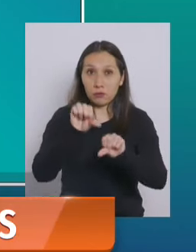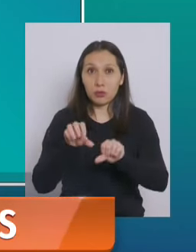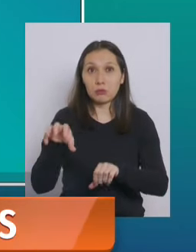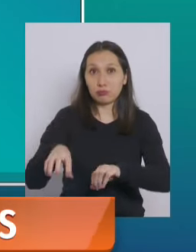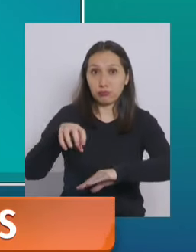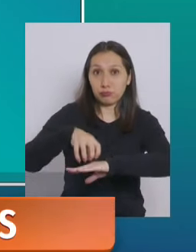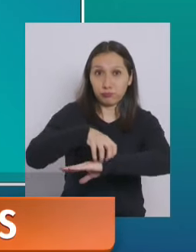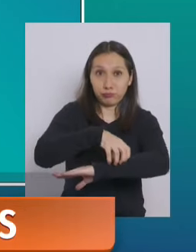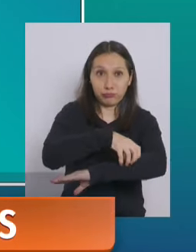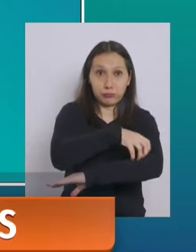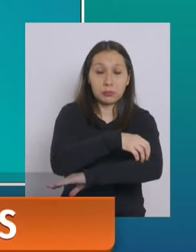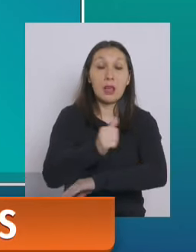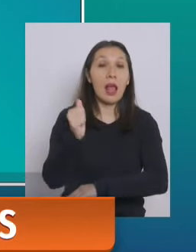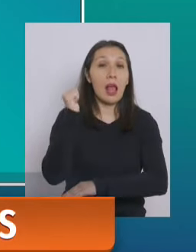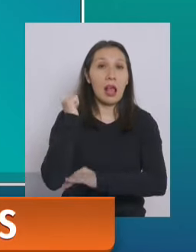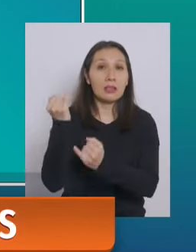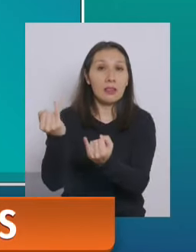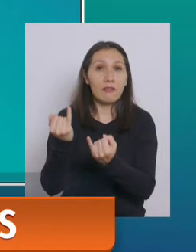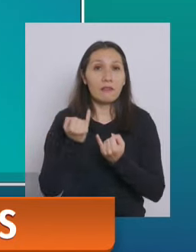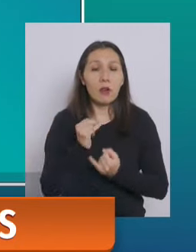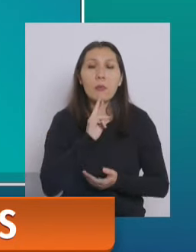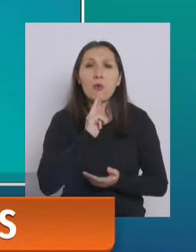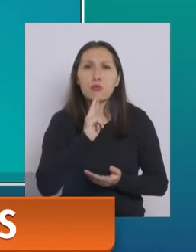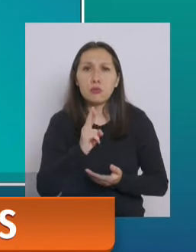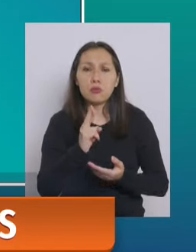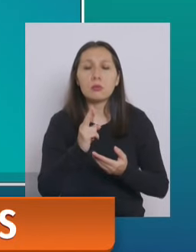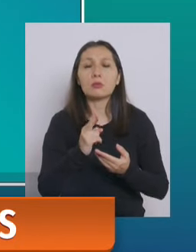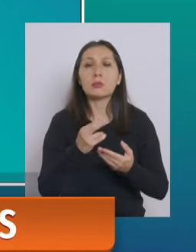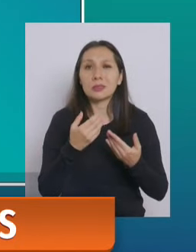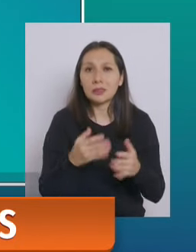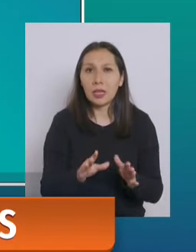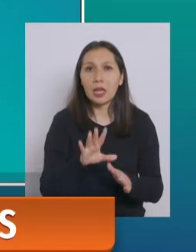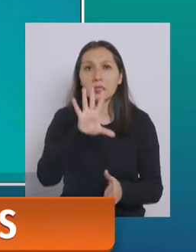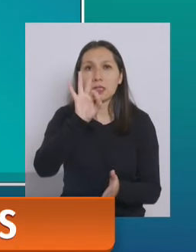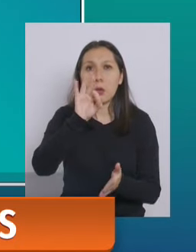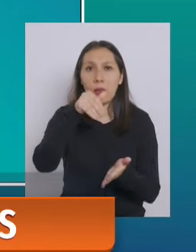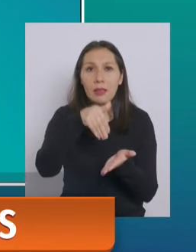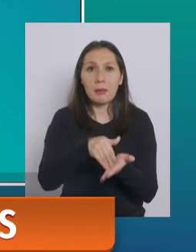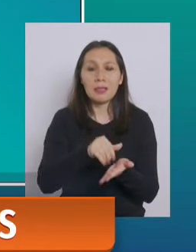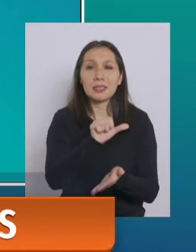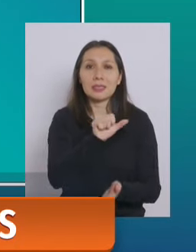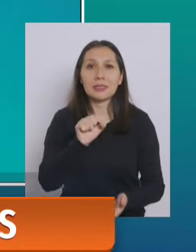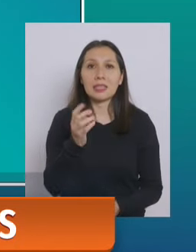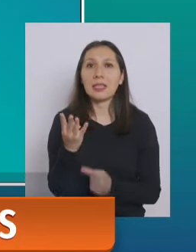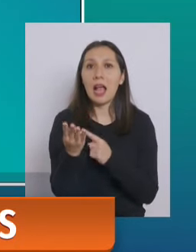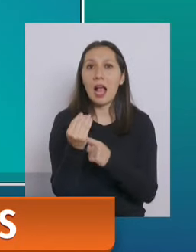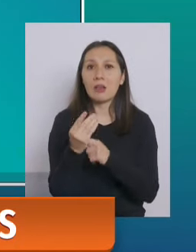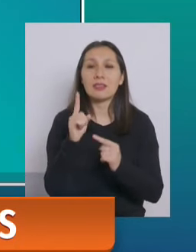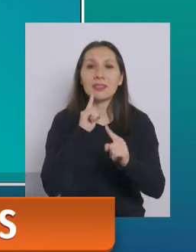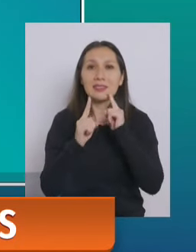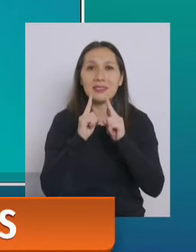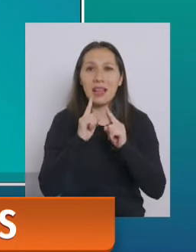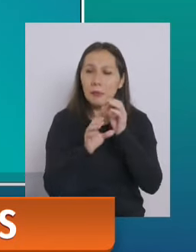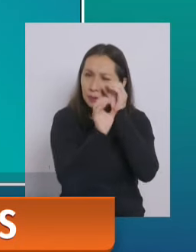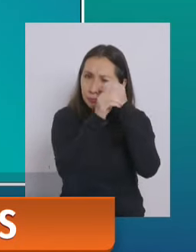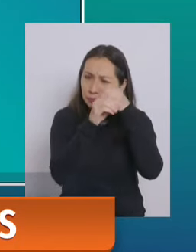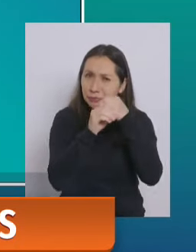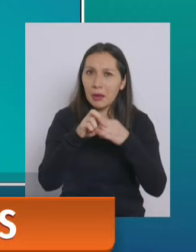en el día de ayer se informaron los resultados de cincuenta mil seiscientos catorce exámenes PCR